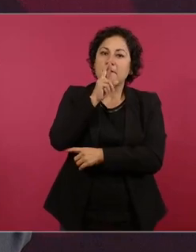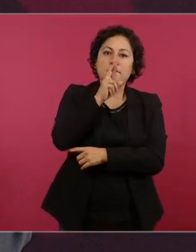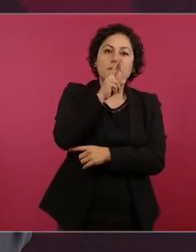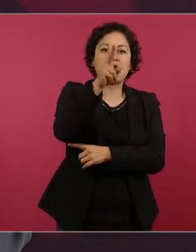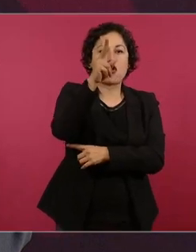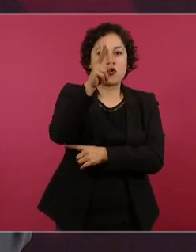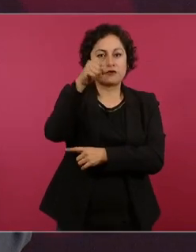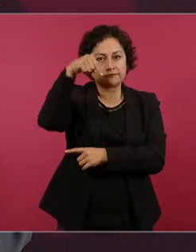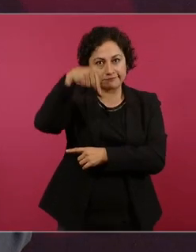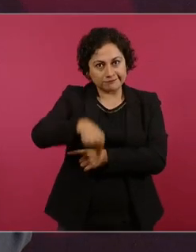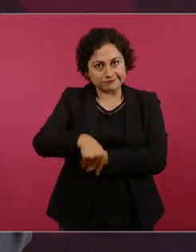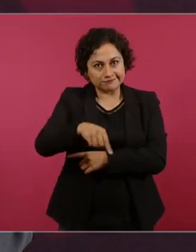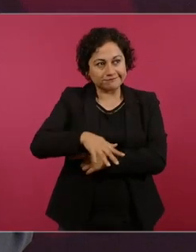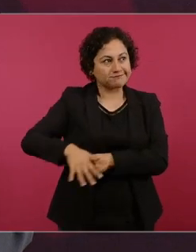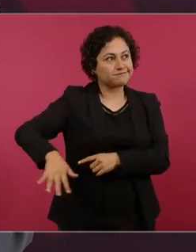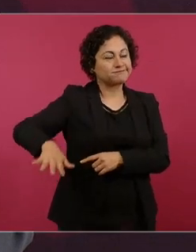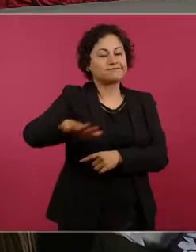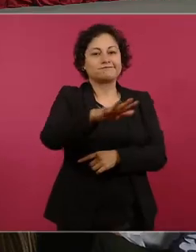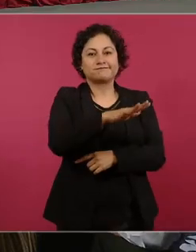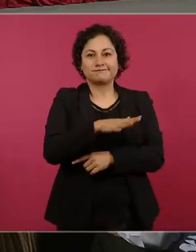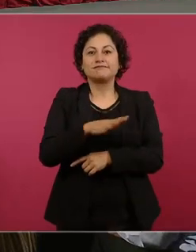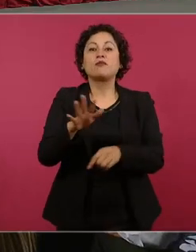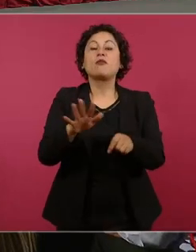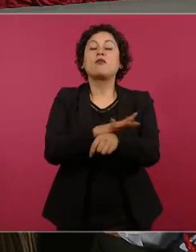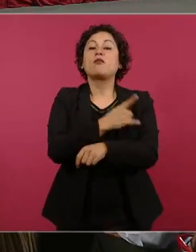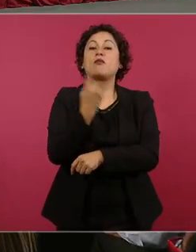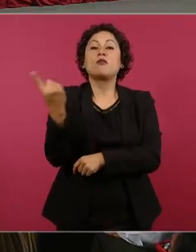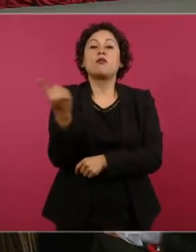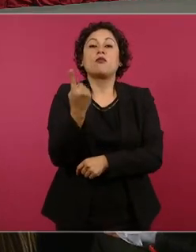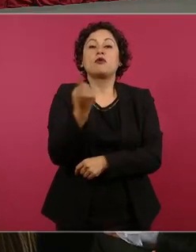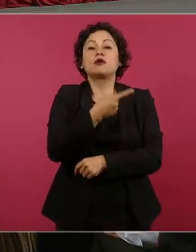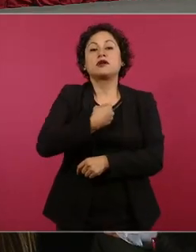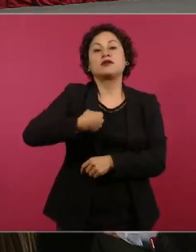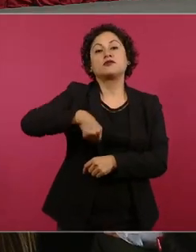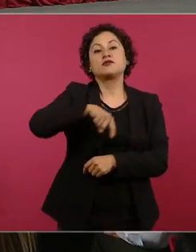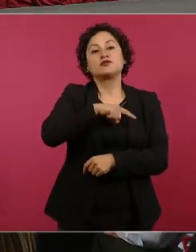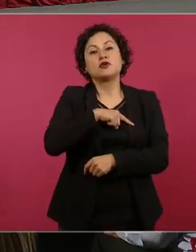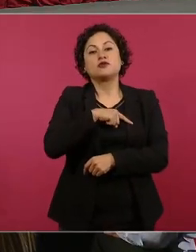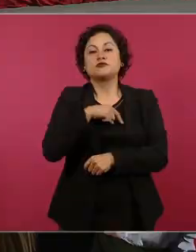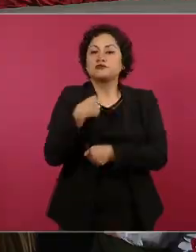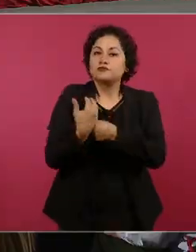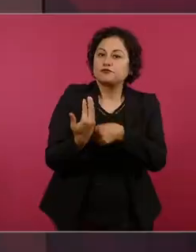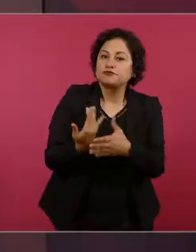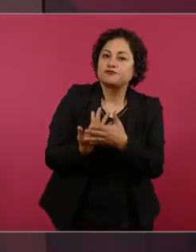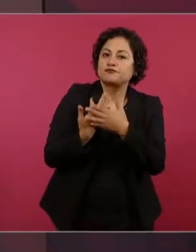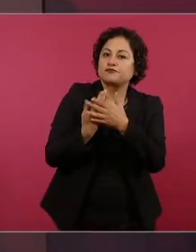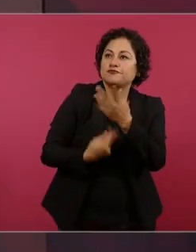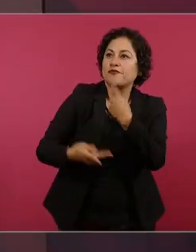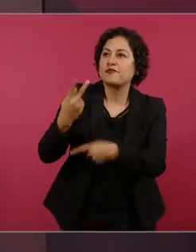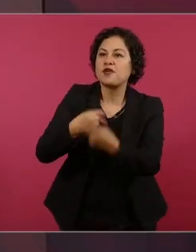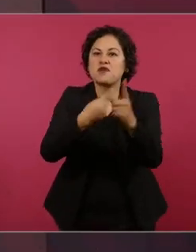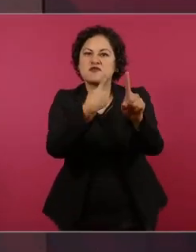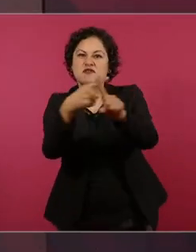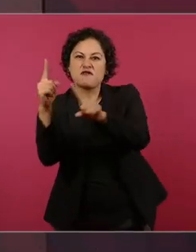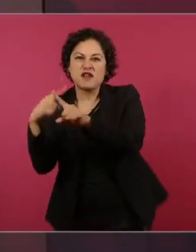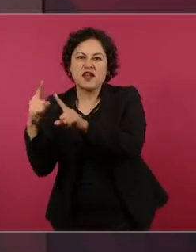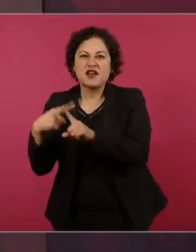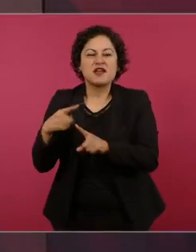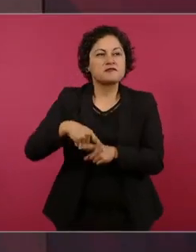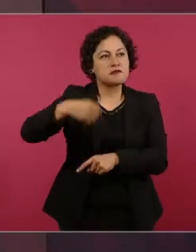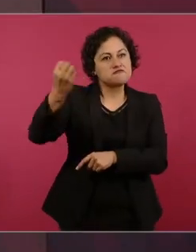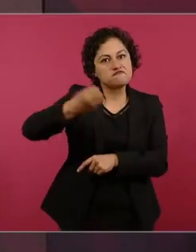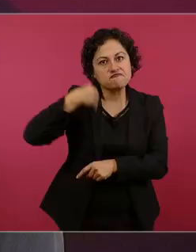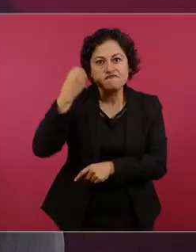que estaremos llenos de congresos convenciones juntas de